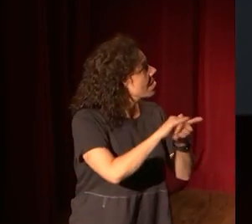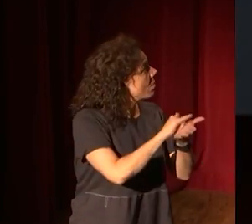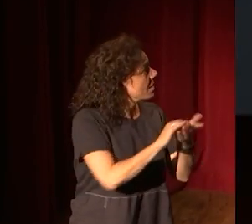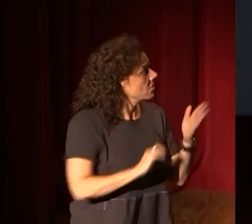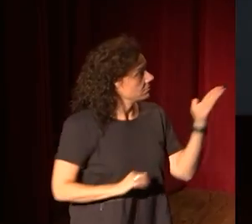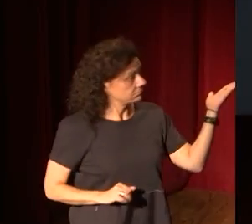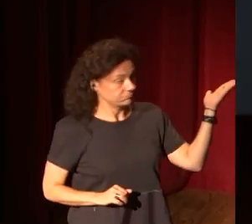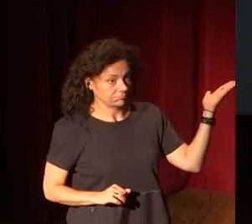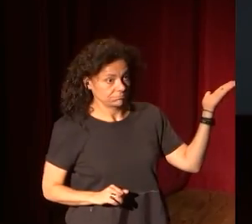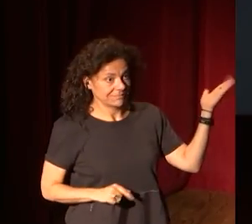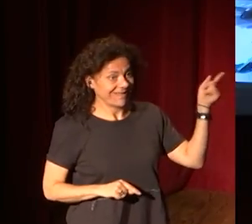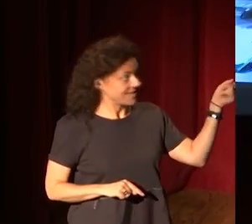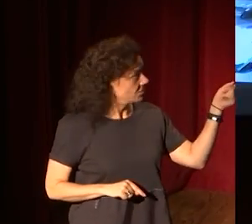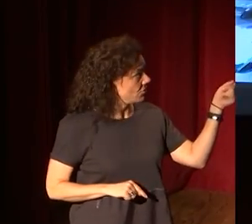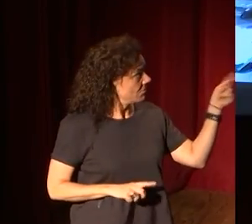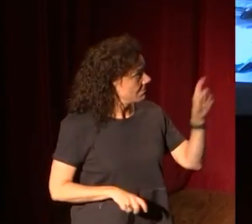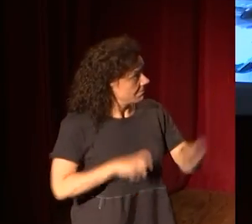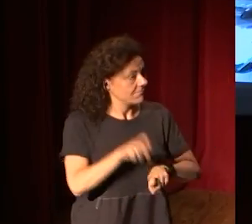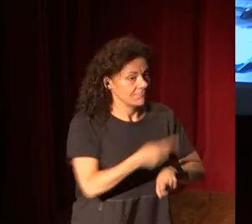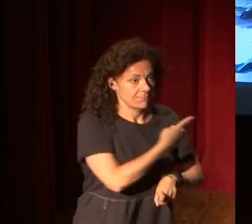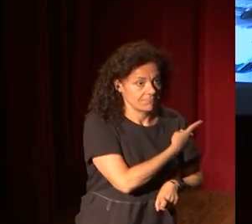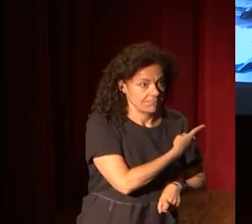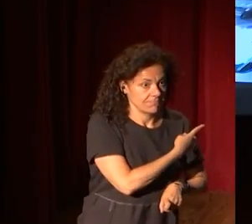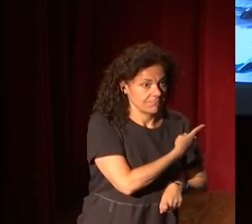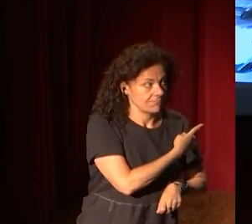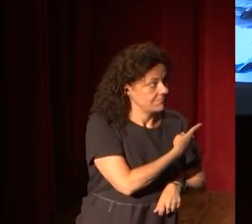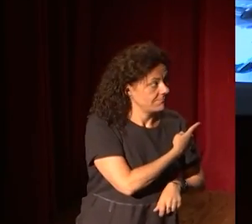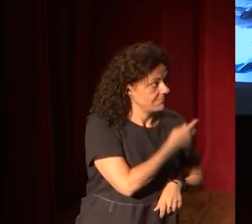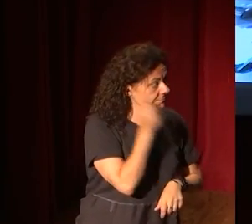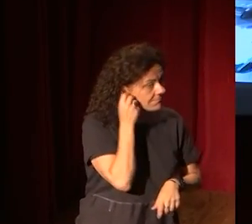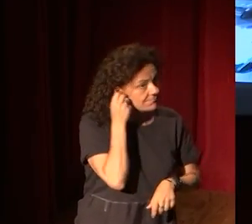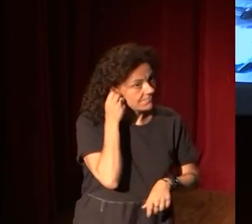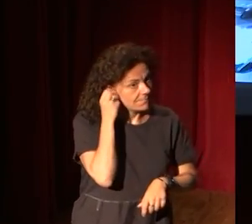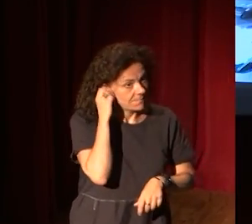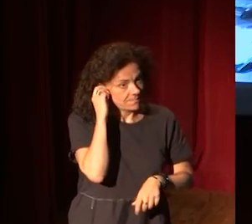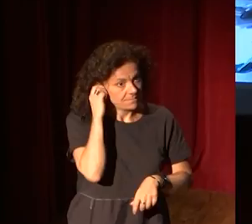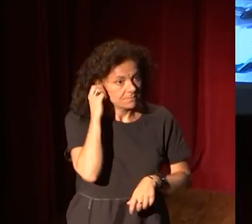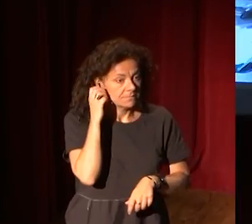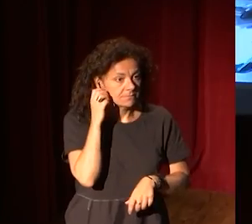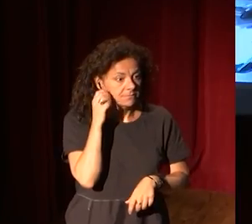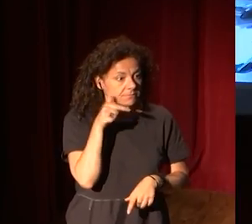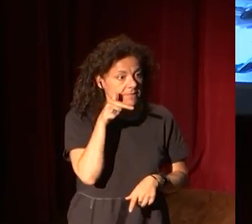el Freak Y en este punto,